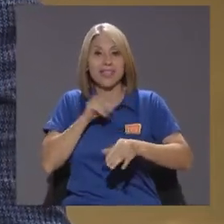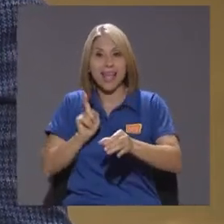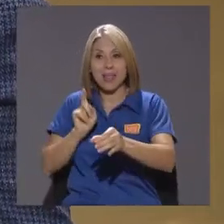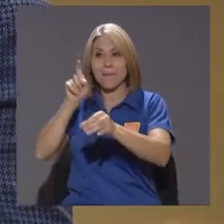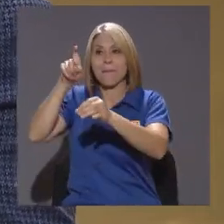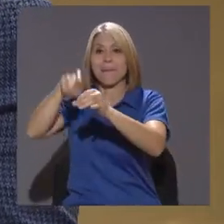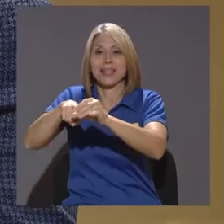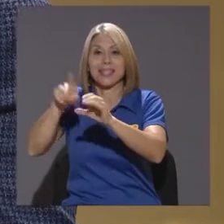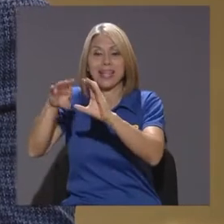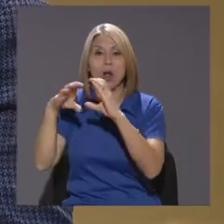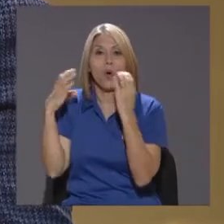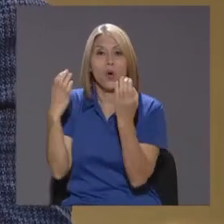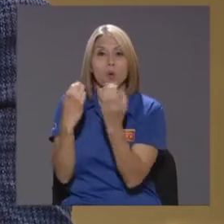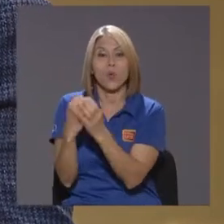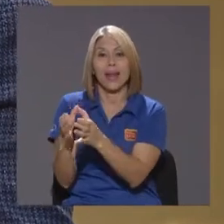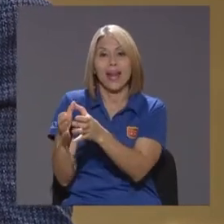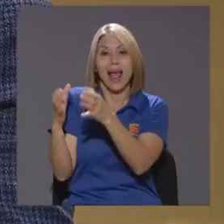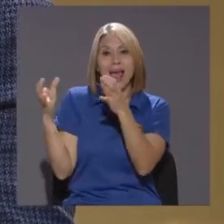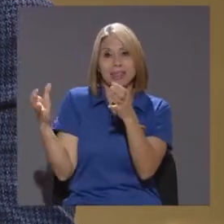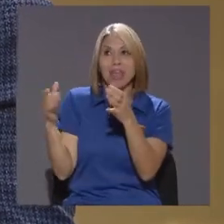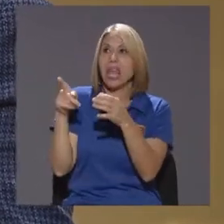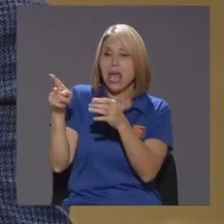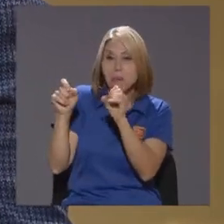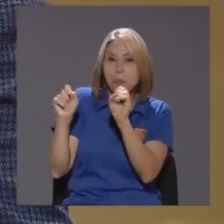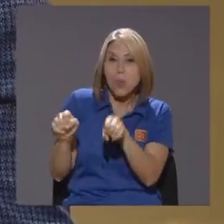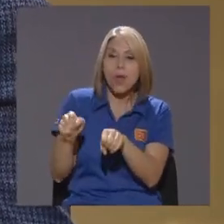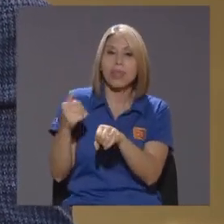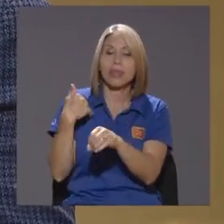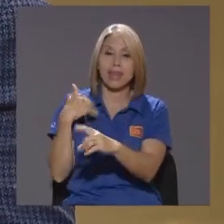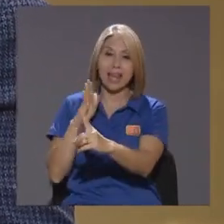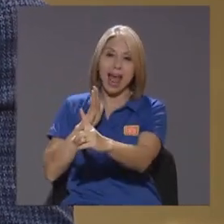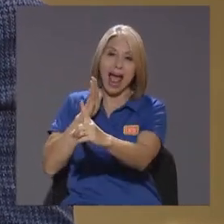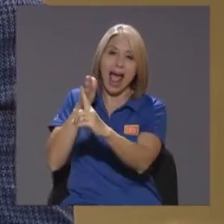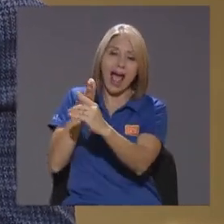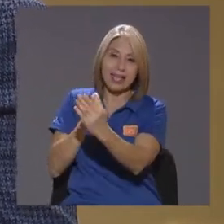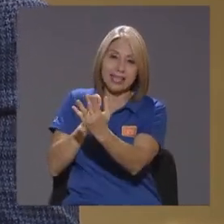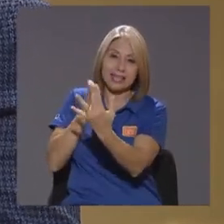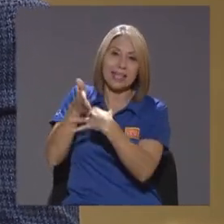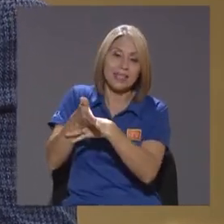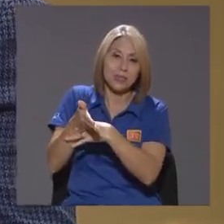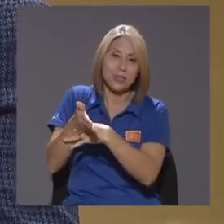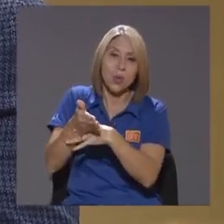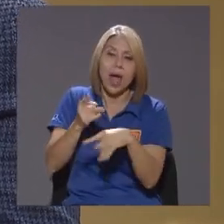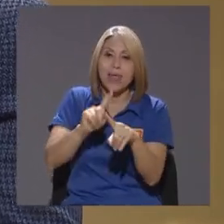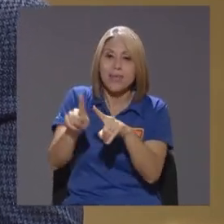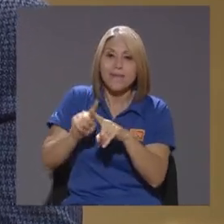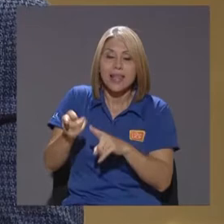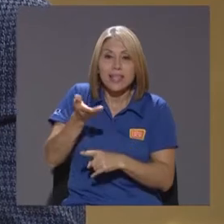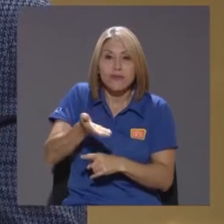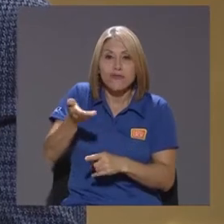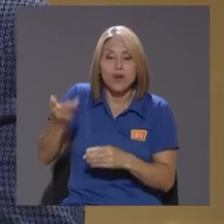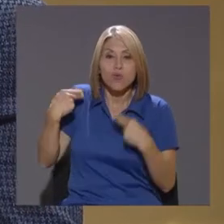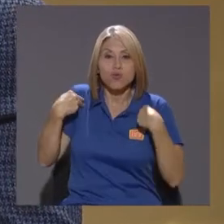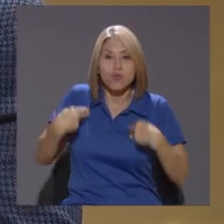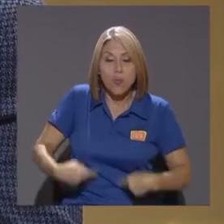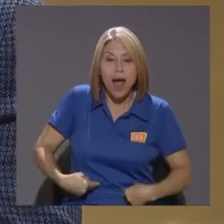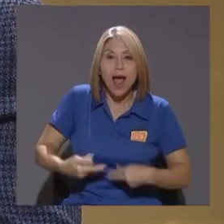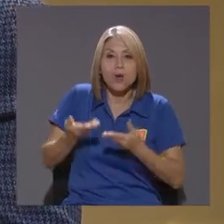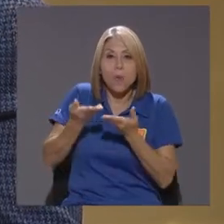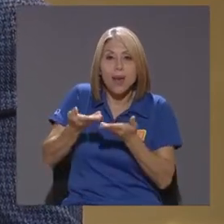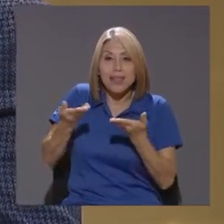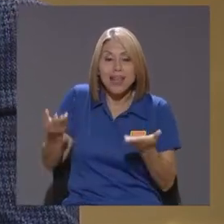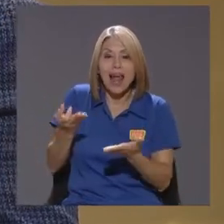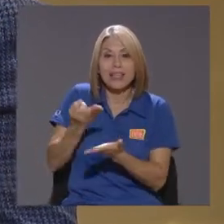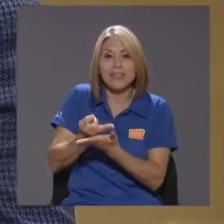más grande Que le permite No solamente Tener acceso directo A una cantidad De recursos Tanto humanos Como materiales Y